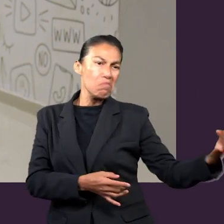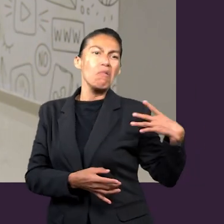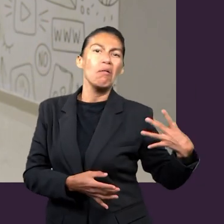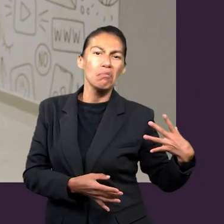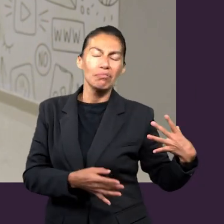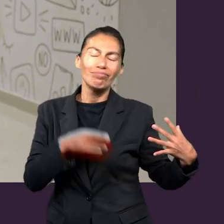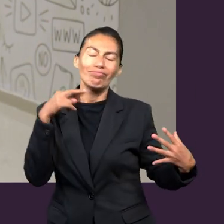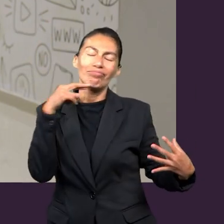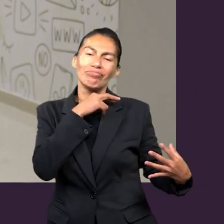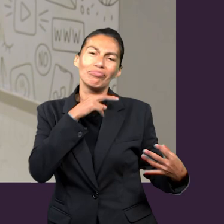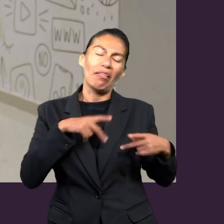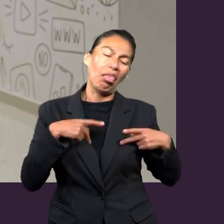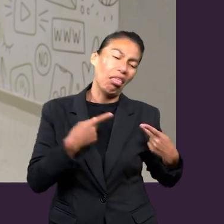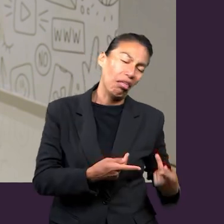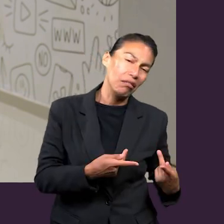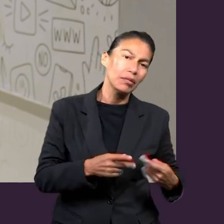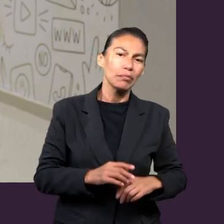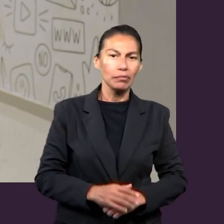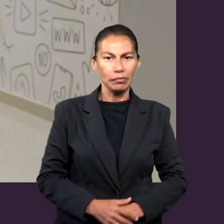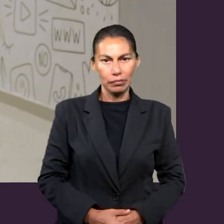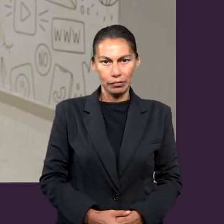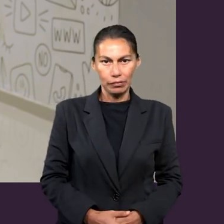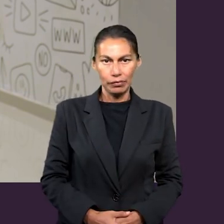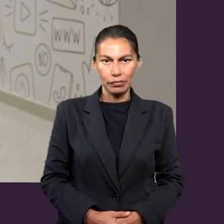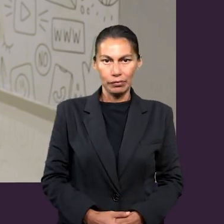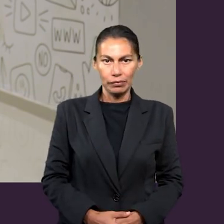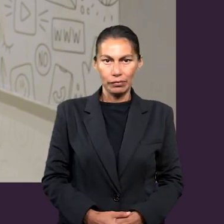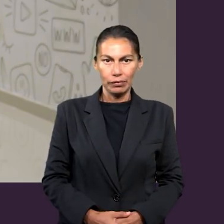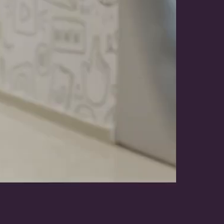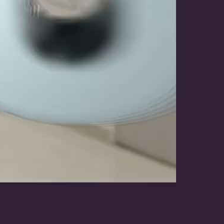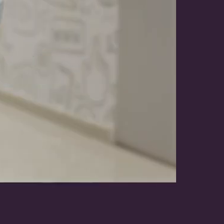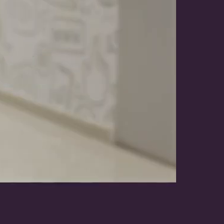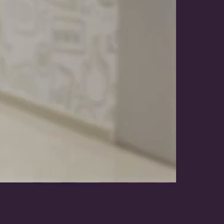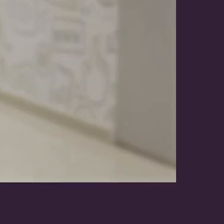armadura de Dios vamos a ser vencidos fácilmente.